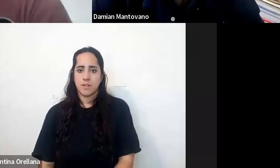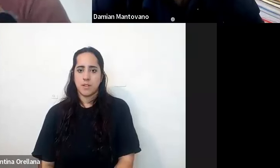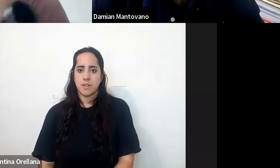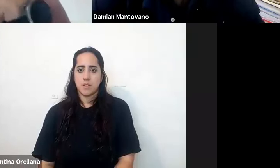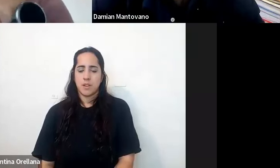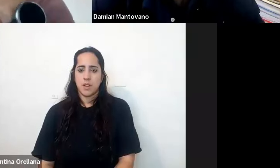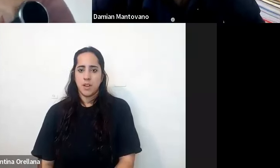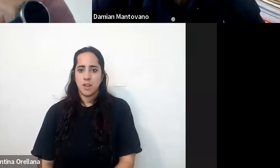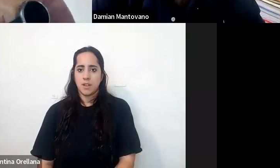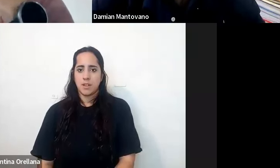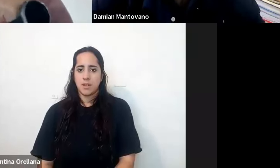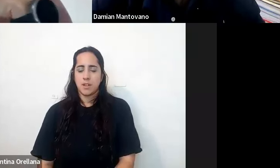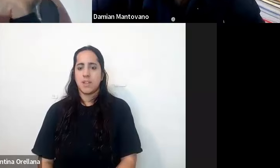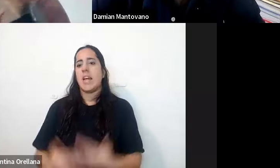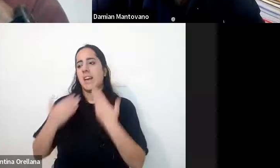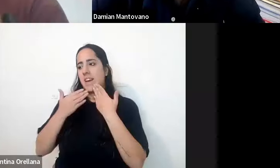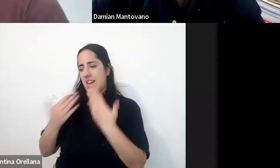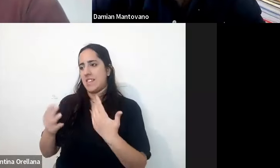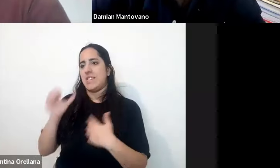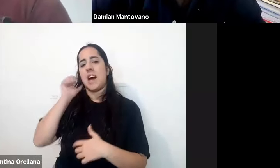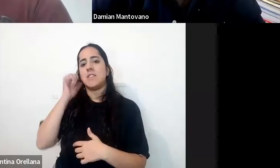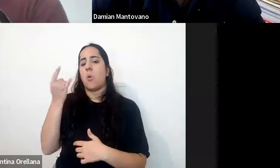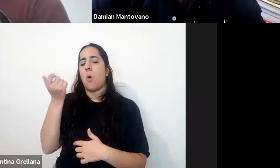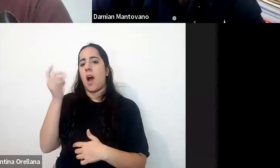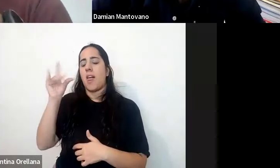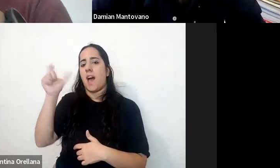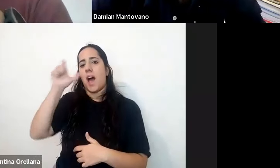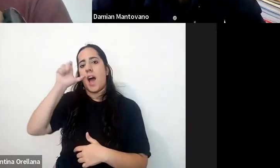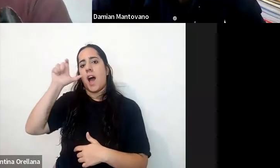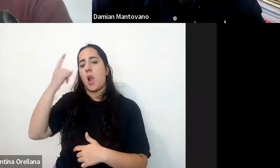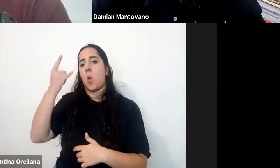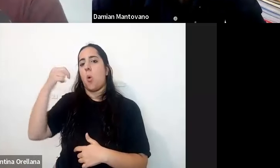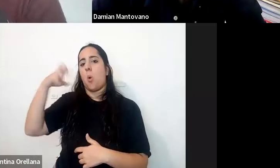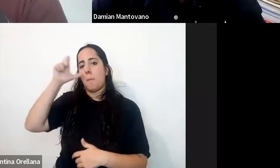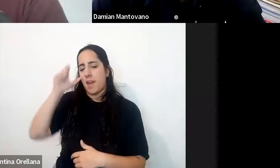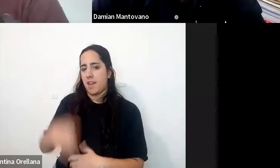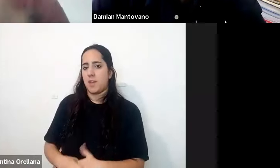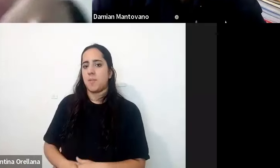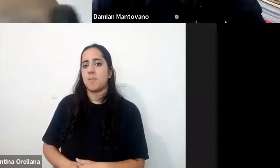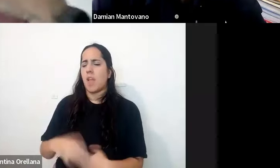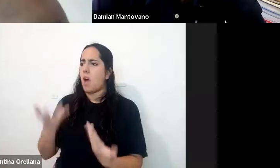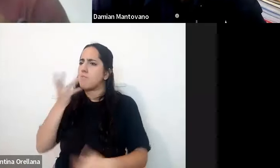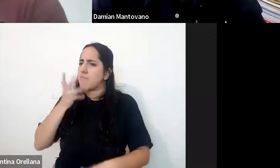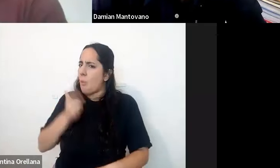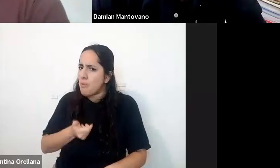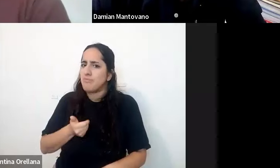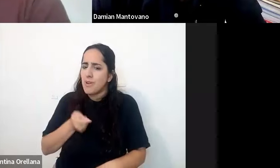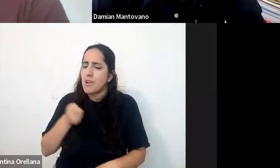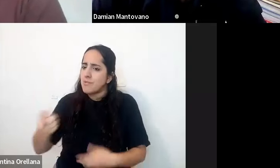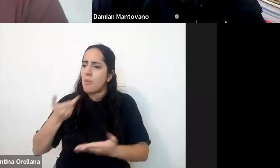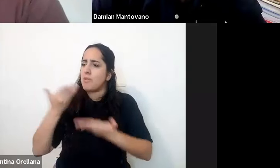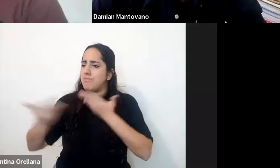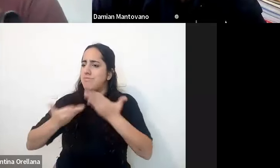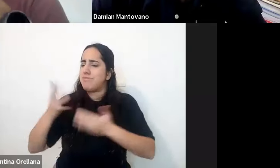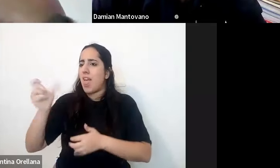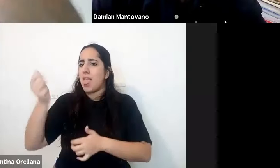gracias Guadalupe efectivamente me gustó mucho poder intercambiar con